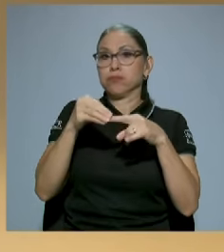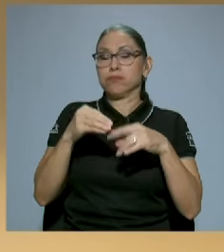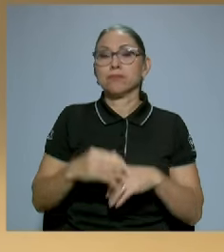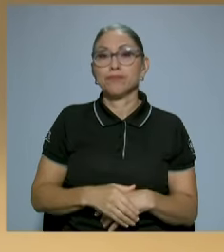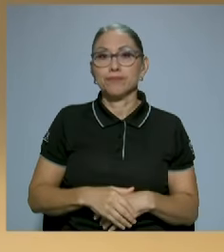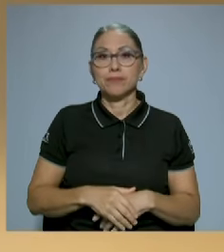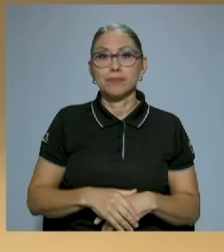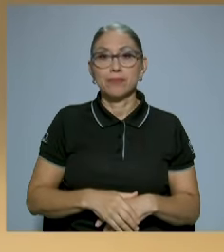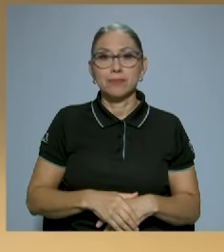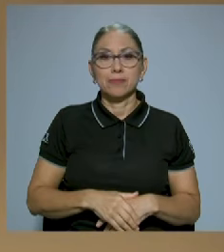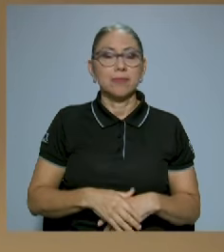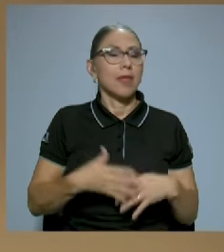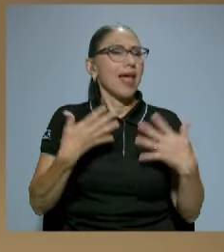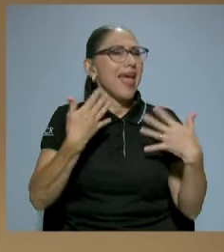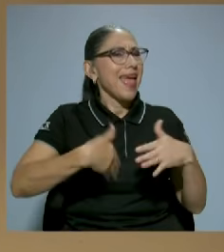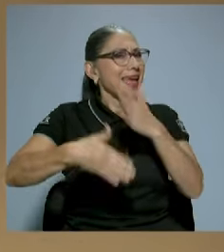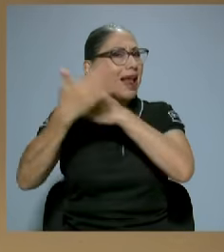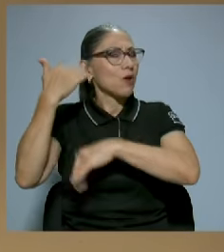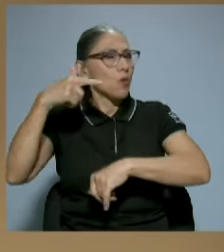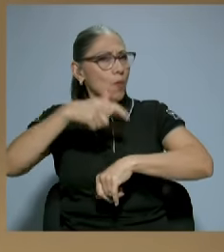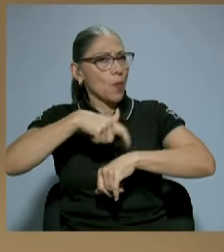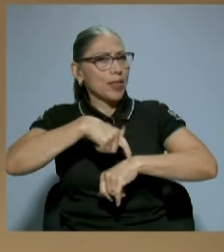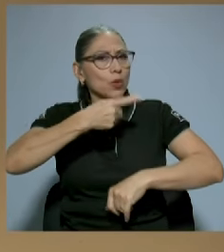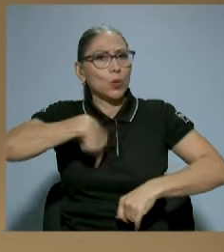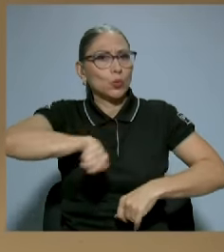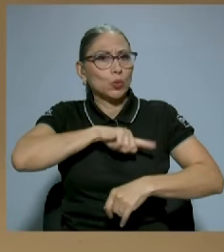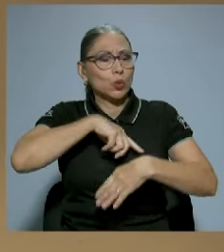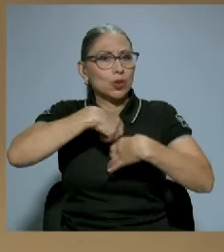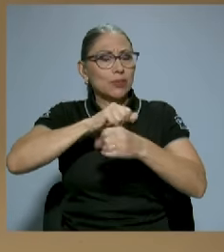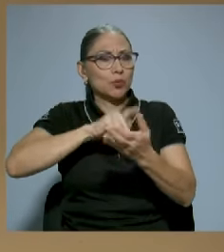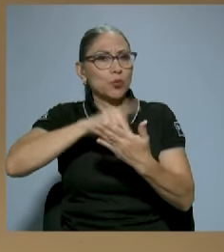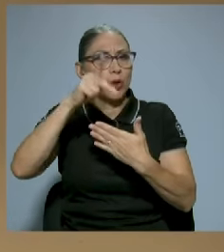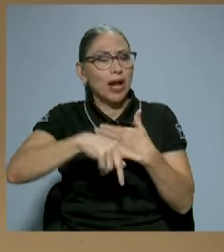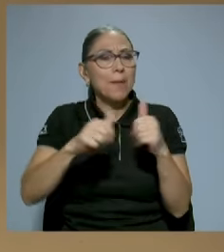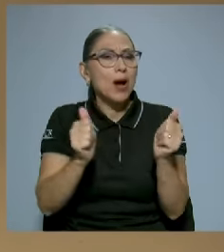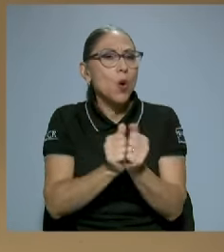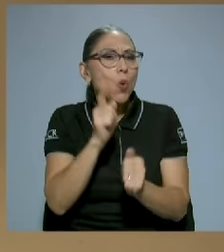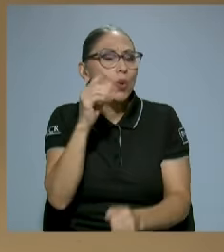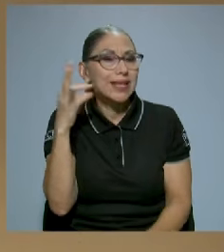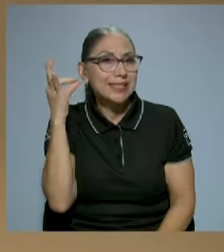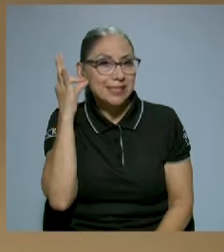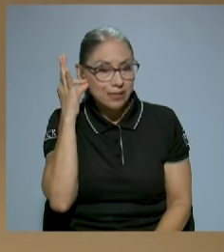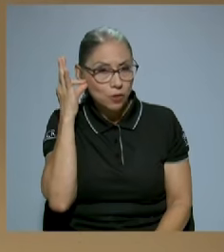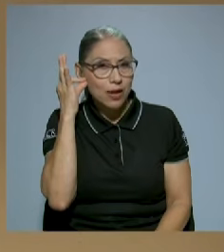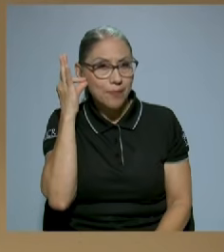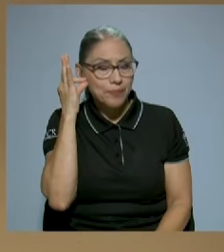Hicimos alguna vez un programa con una señora que